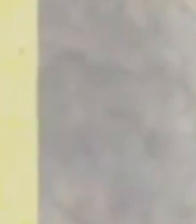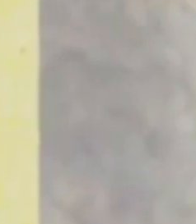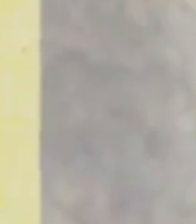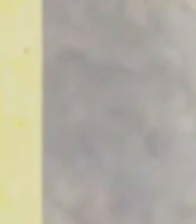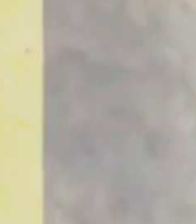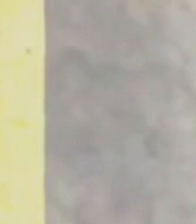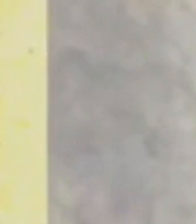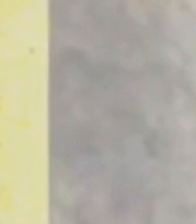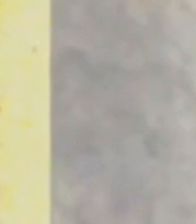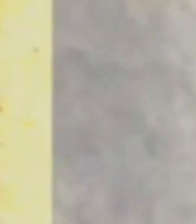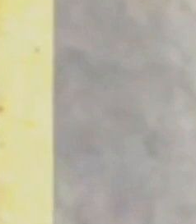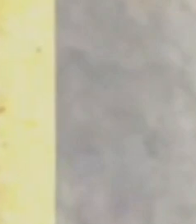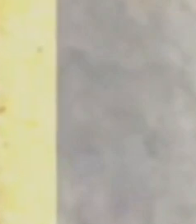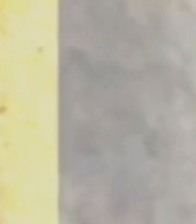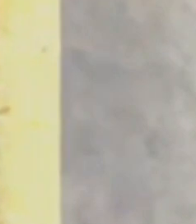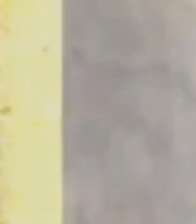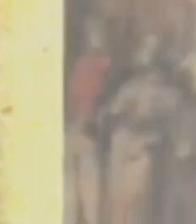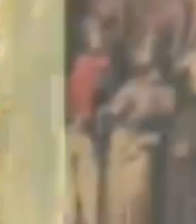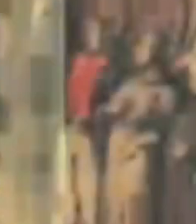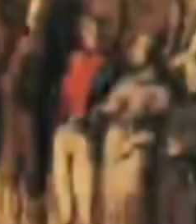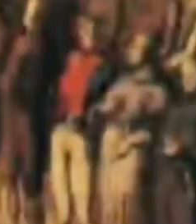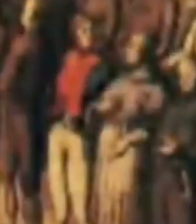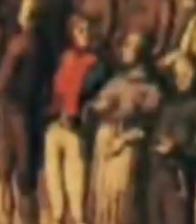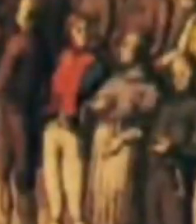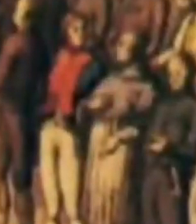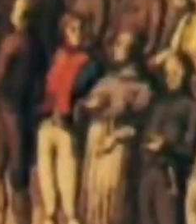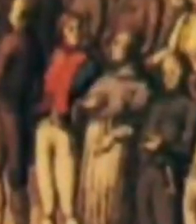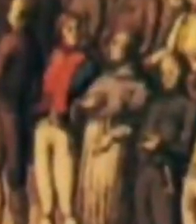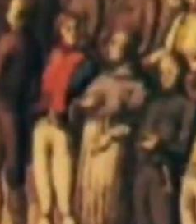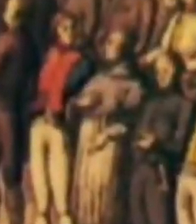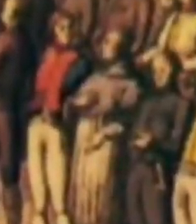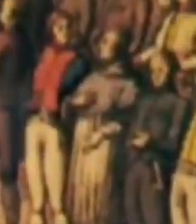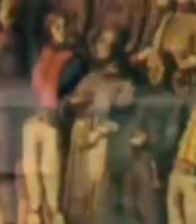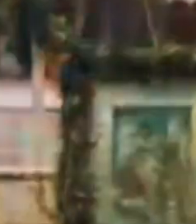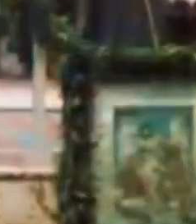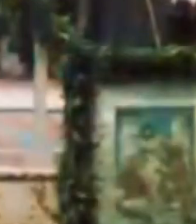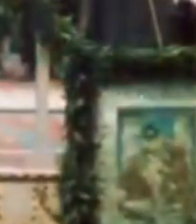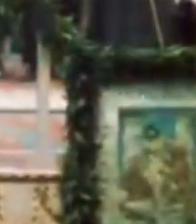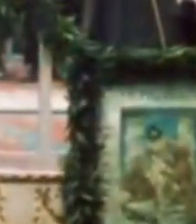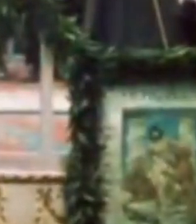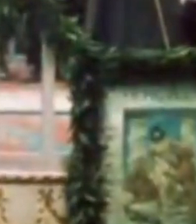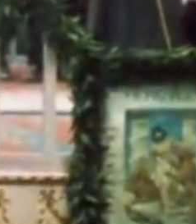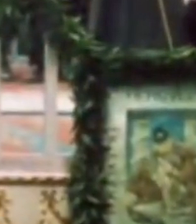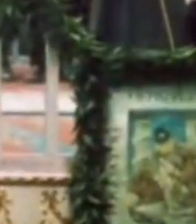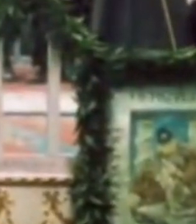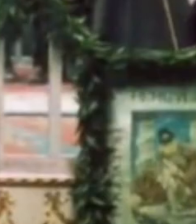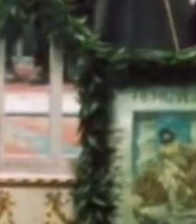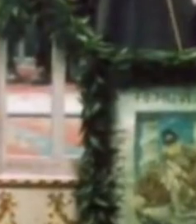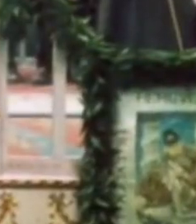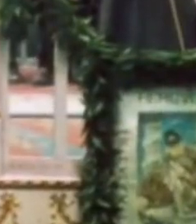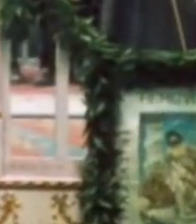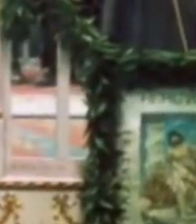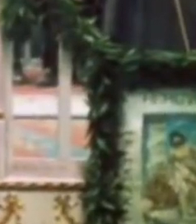en Perú asistieron a las cortes que se reunieron en la mencionada ciudad andaluza para su aprobación.